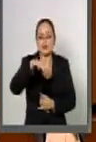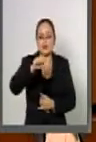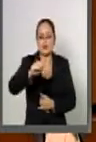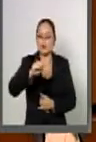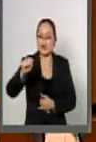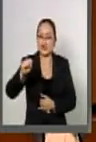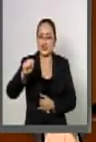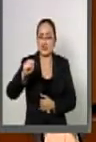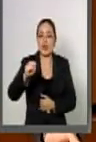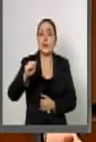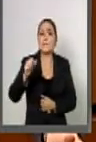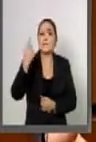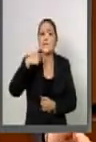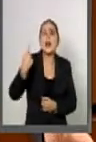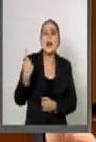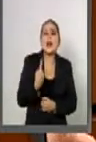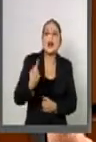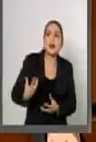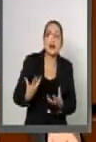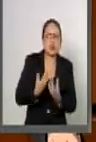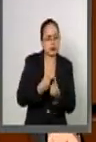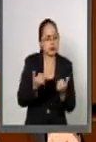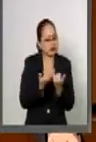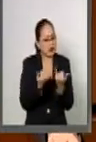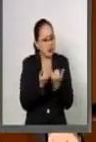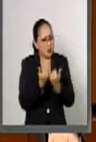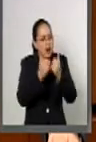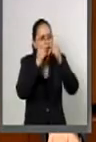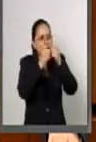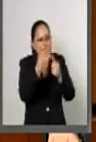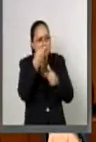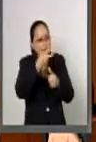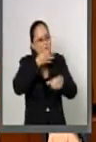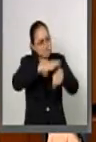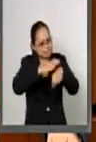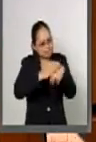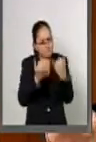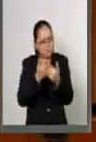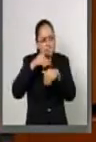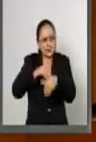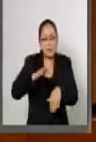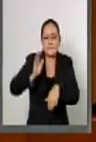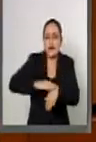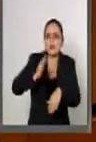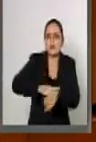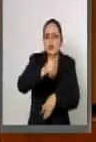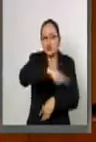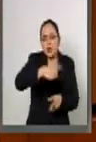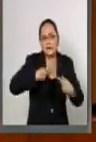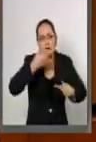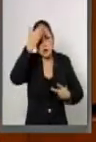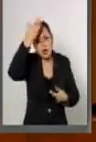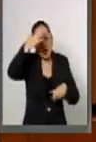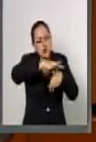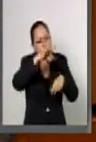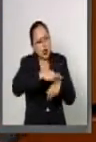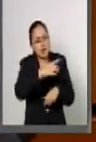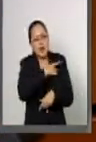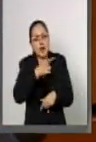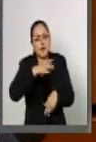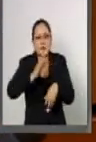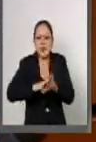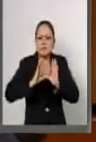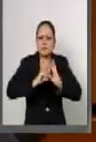para que también atiende este exhorto reforzando la capacitación de personal que atienda a personas con VIH